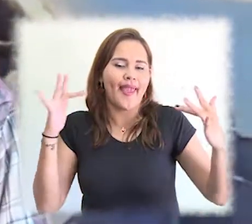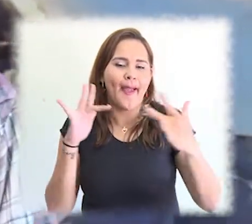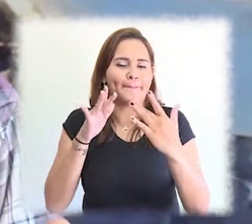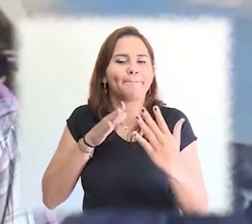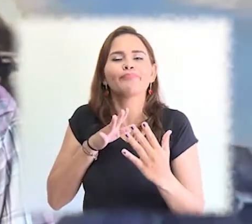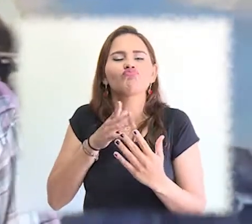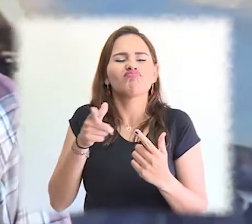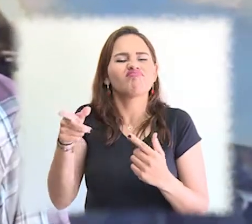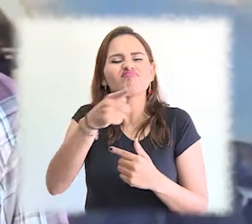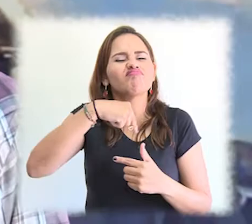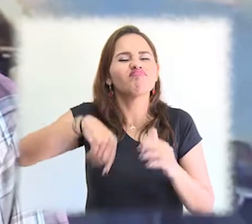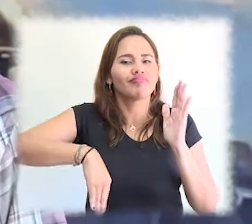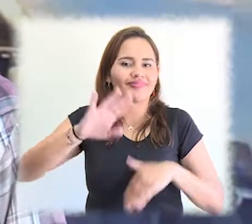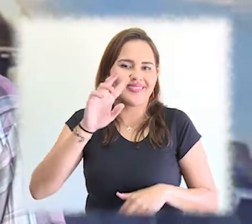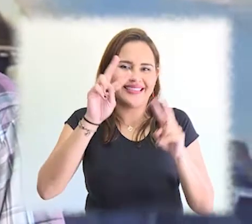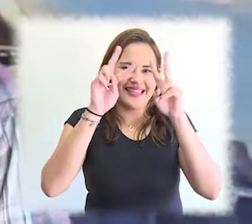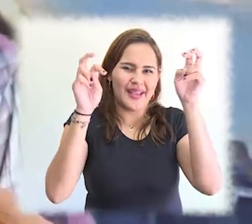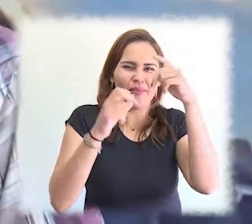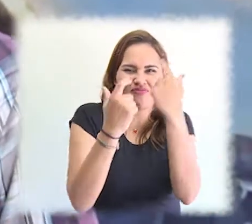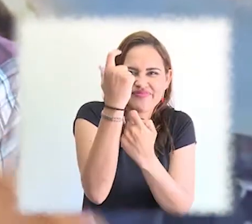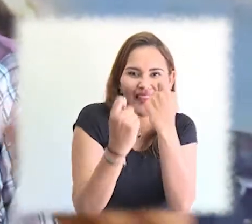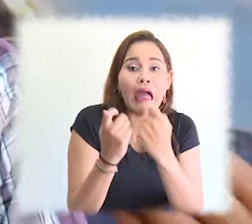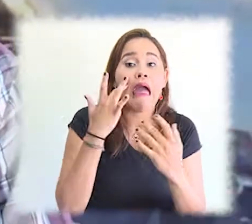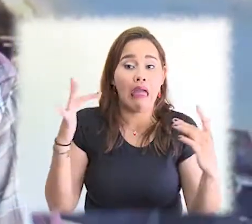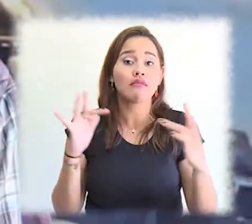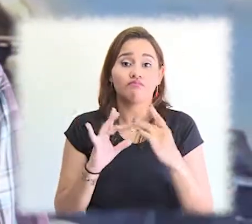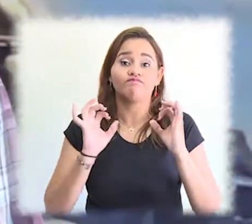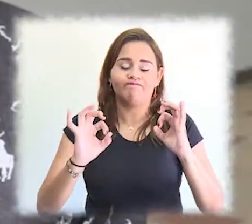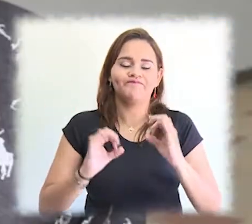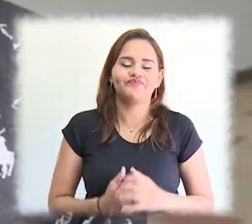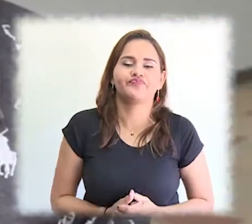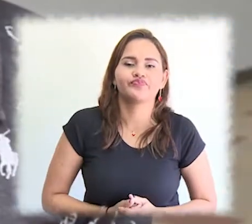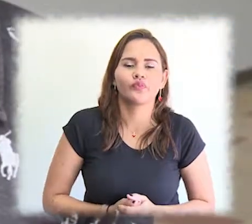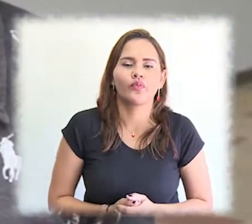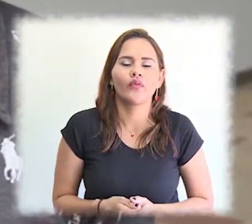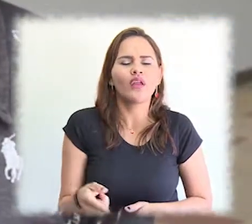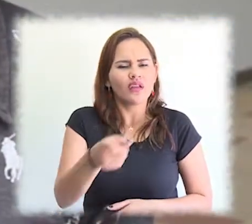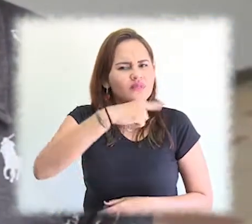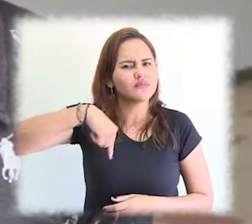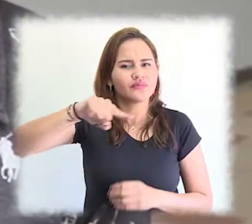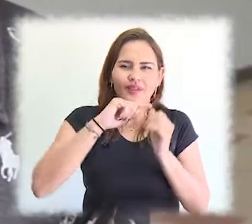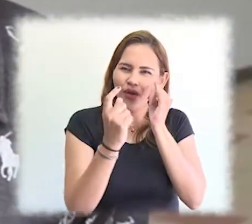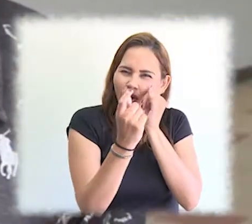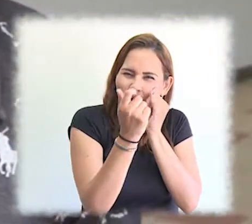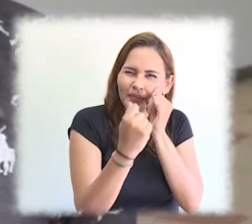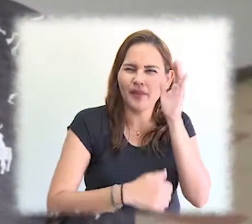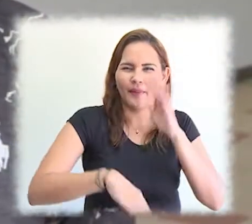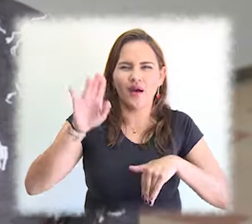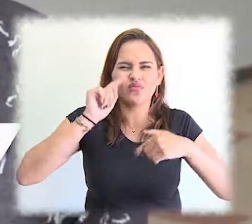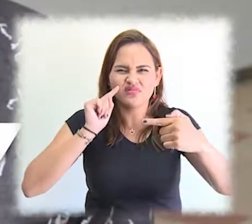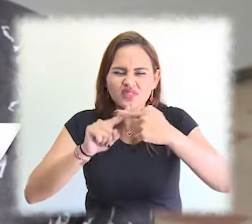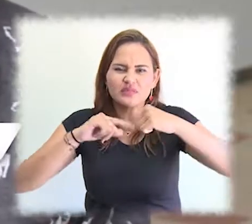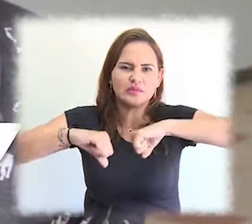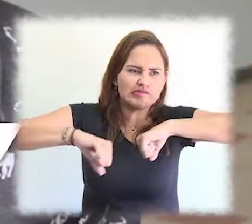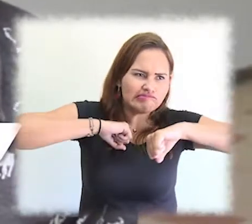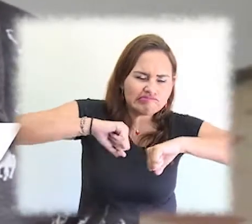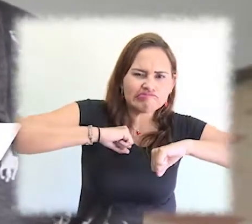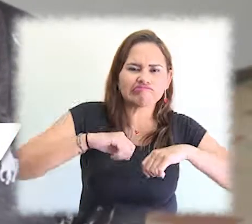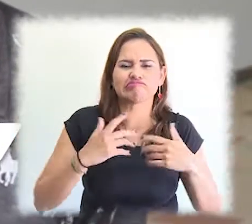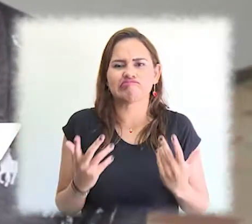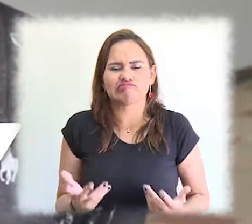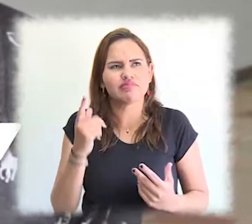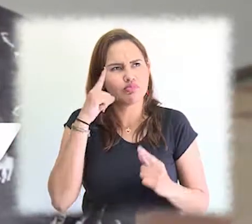personas que estamos pues como encaminados hacia las finanzas. Nosotros como economistas nos basamos mucho en la